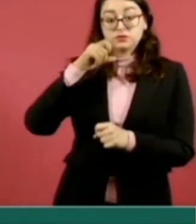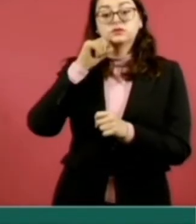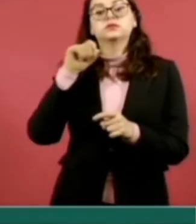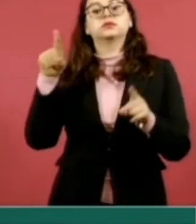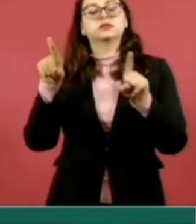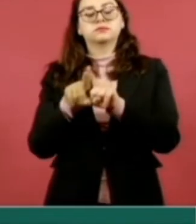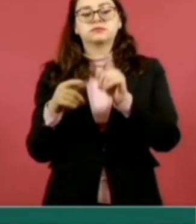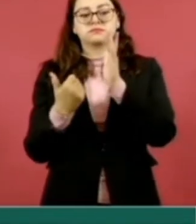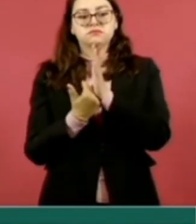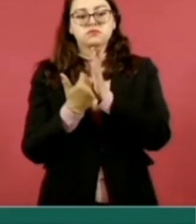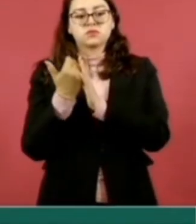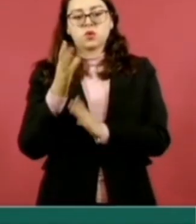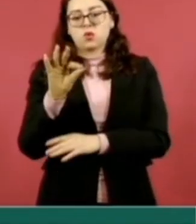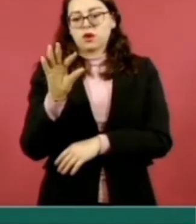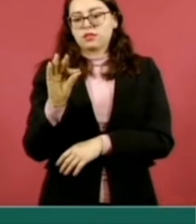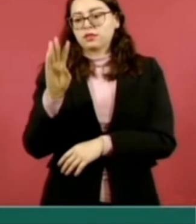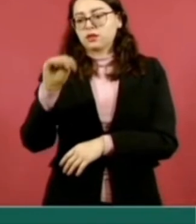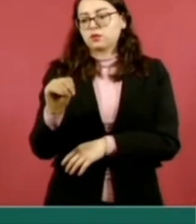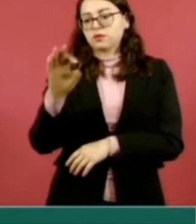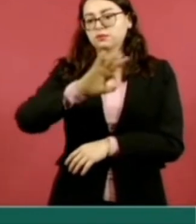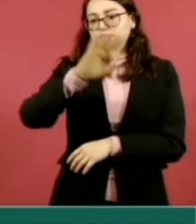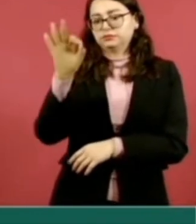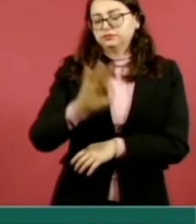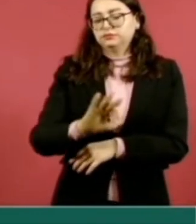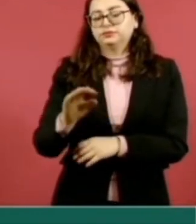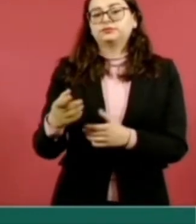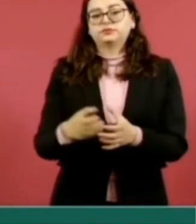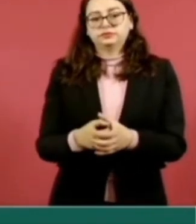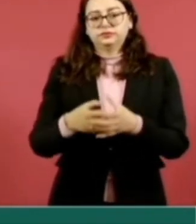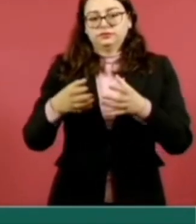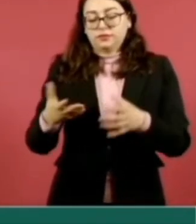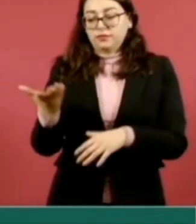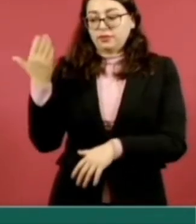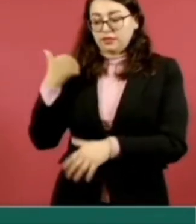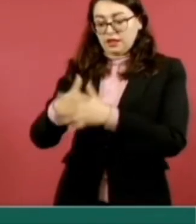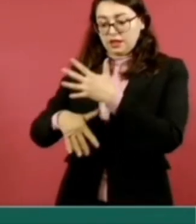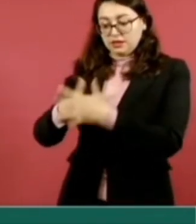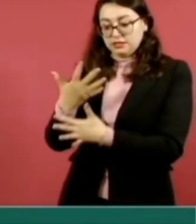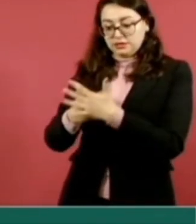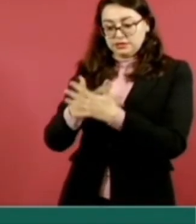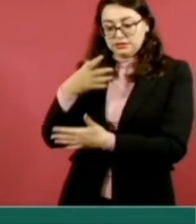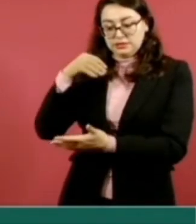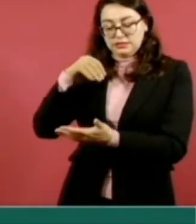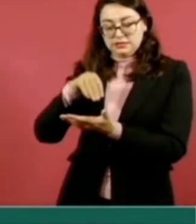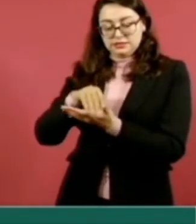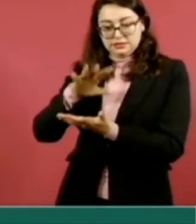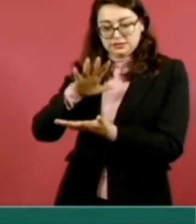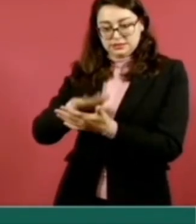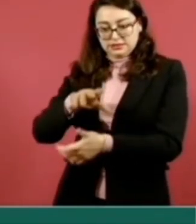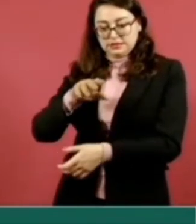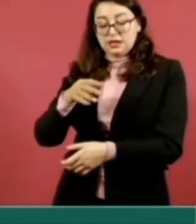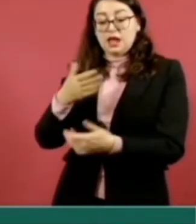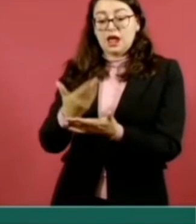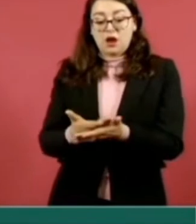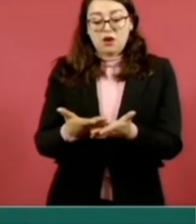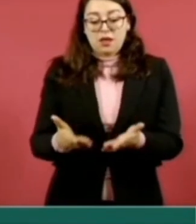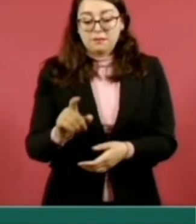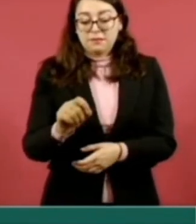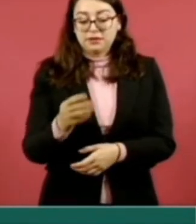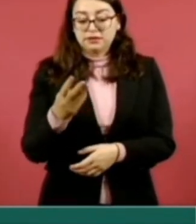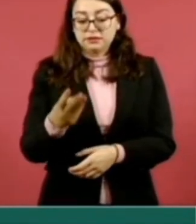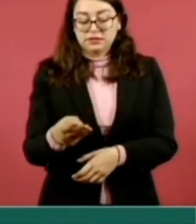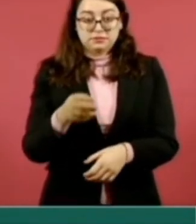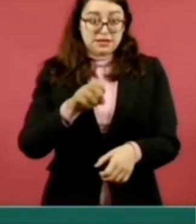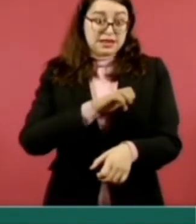del 49 por ciento en el número de consultas de especialidad, pasando de 15 mil 515 a 23 mil 117